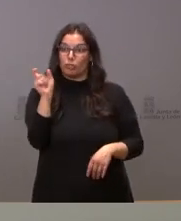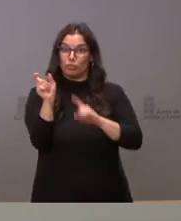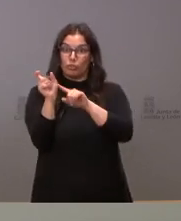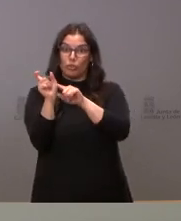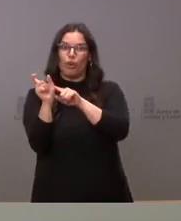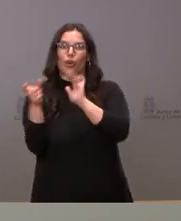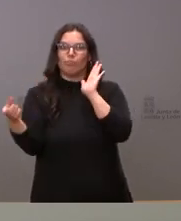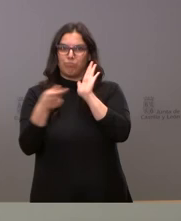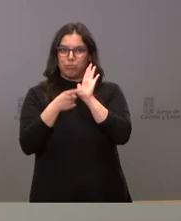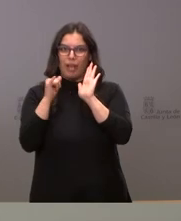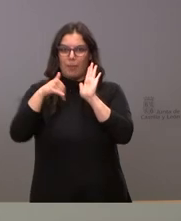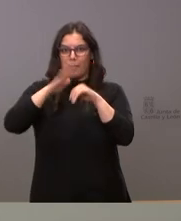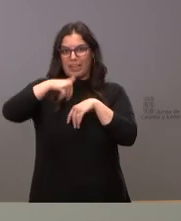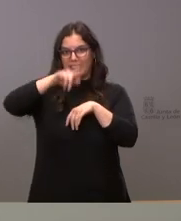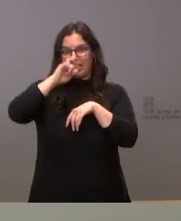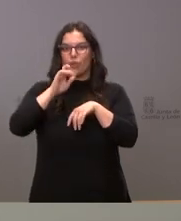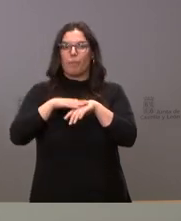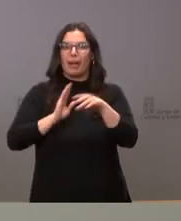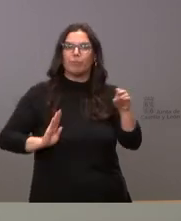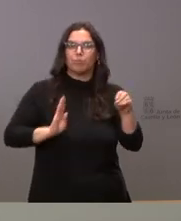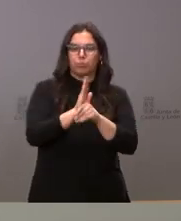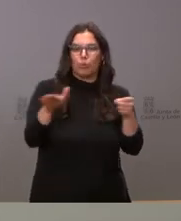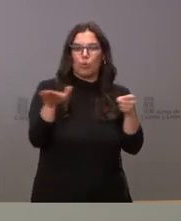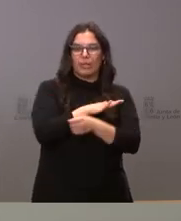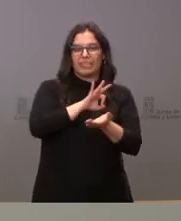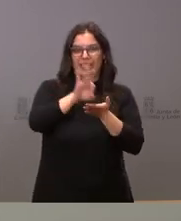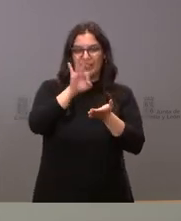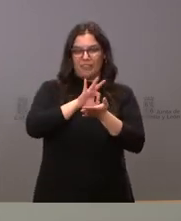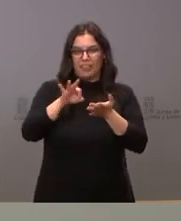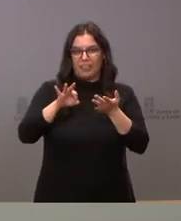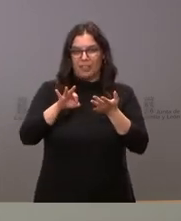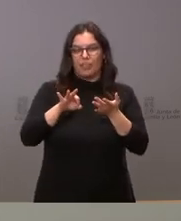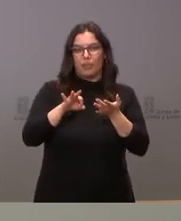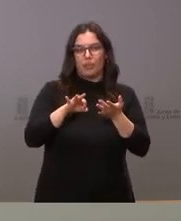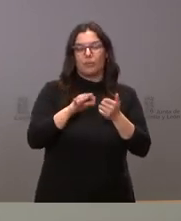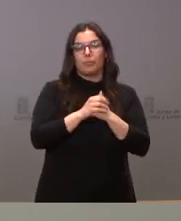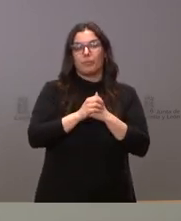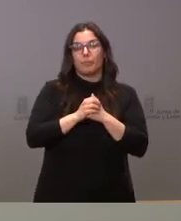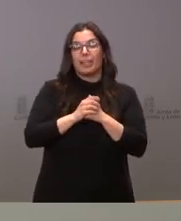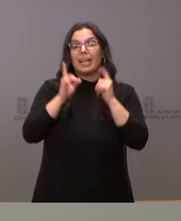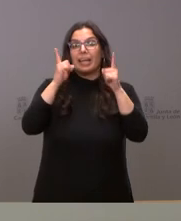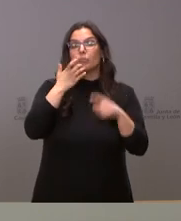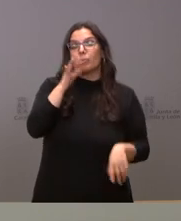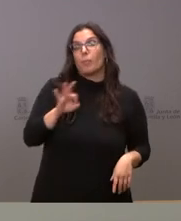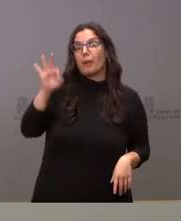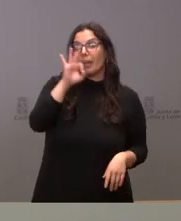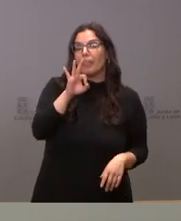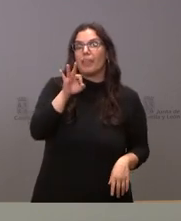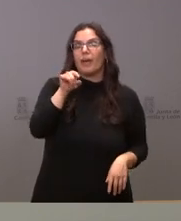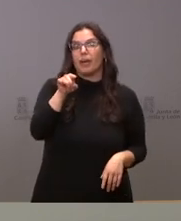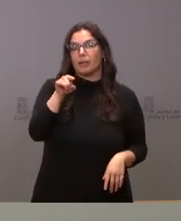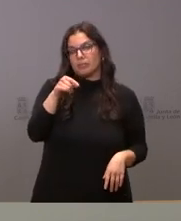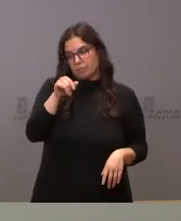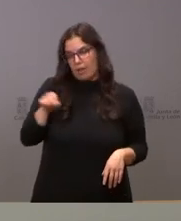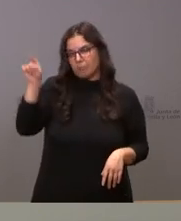para este año para la dotación de la radioterapia lo que certifica claramente el interés porque así sea y en el caso de Palencia y ya completamos